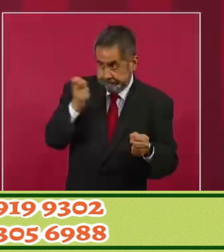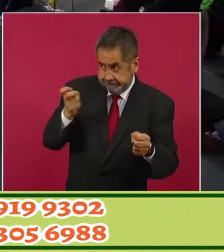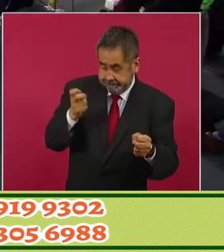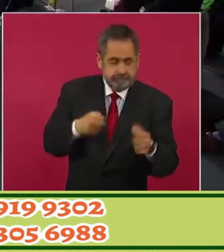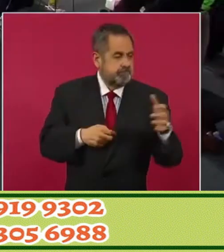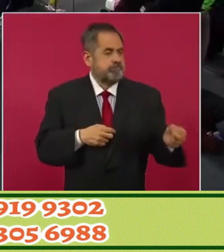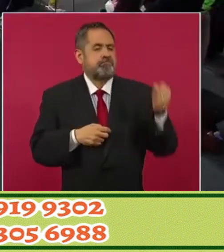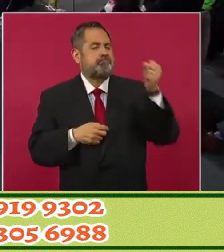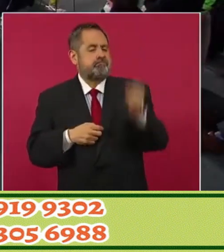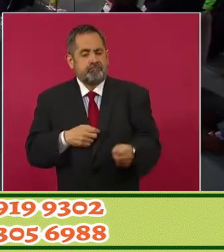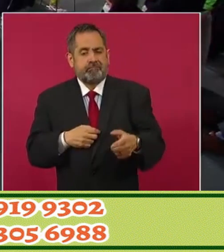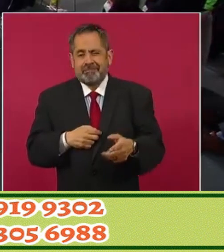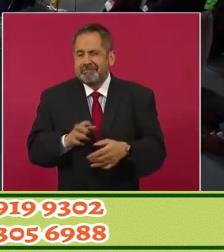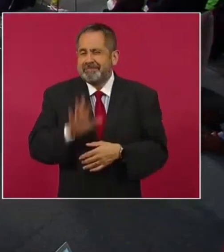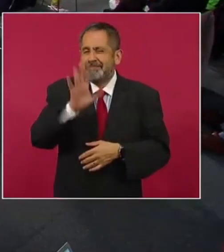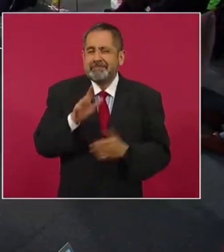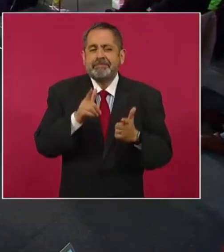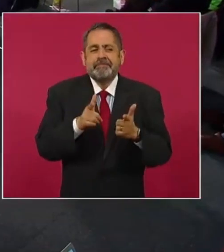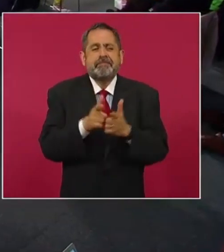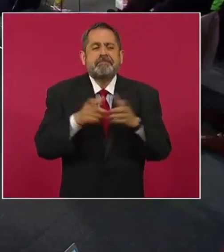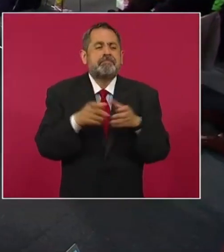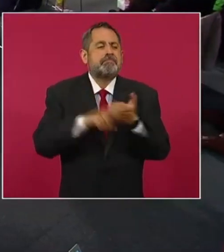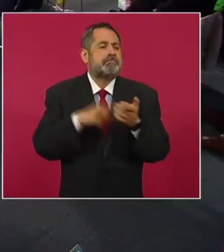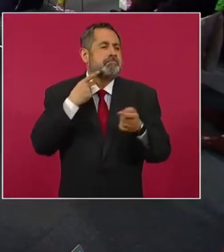partidos de Estado, sindicatos de Estado.